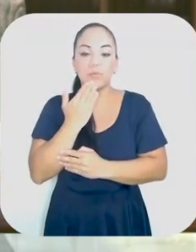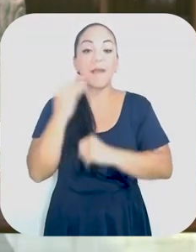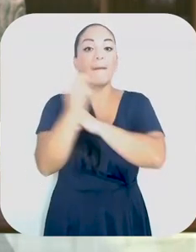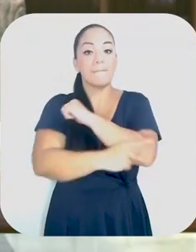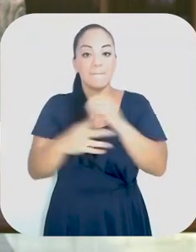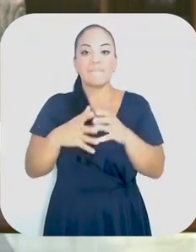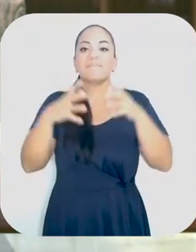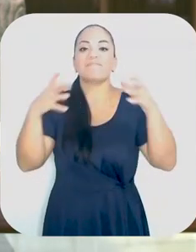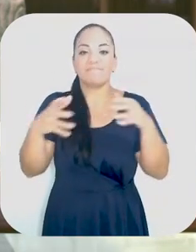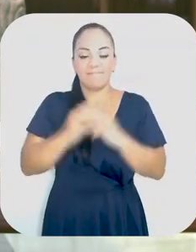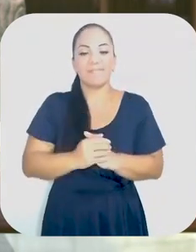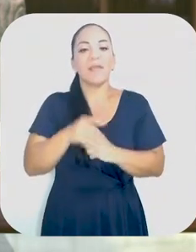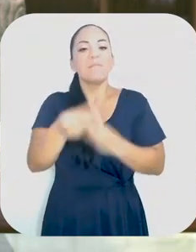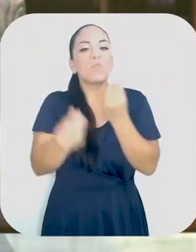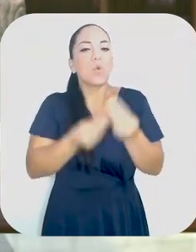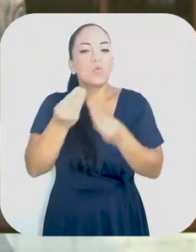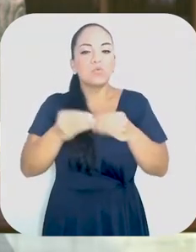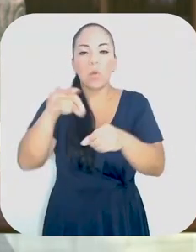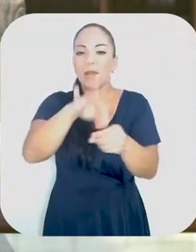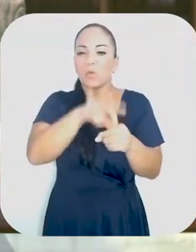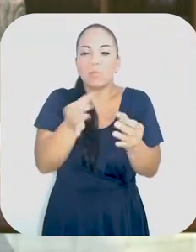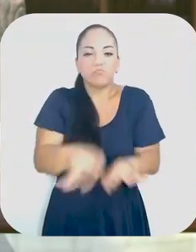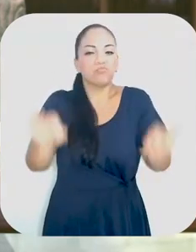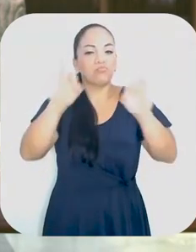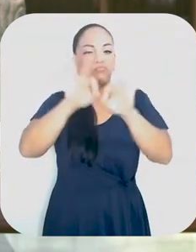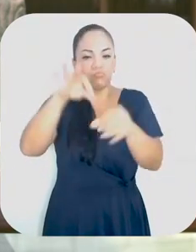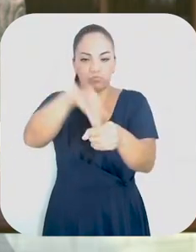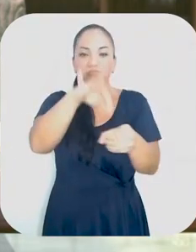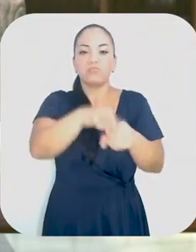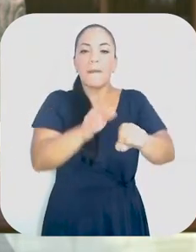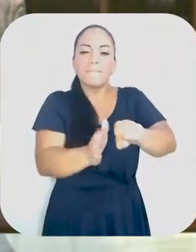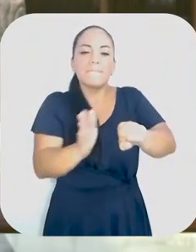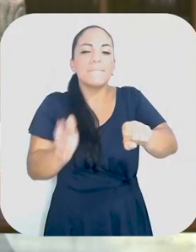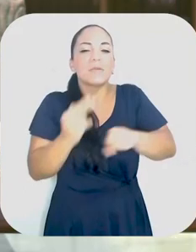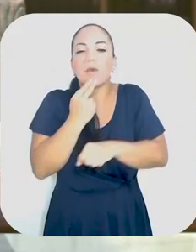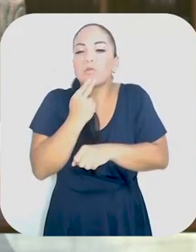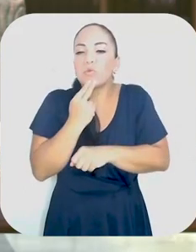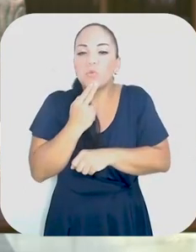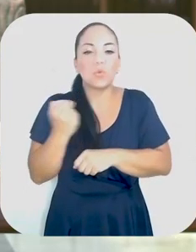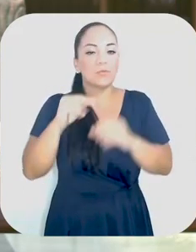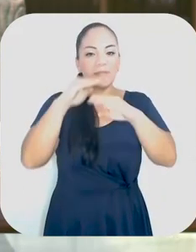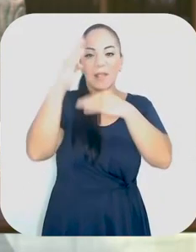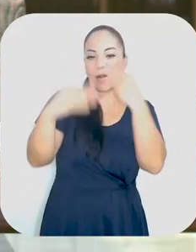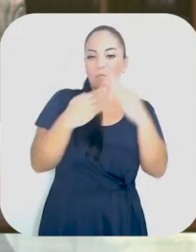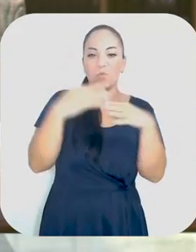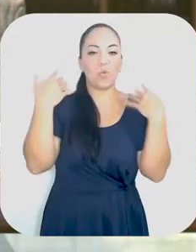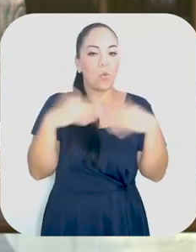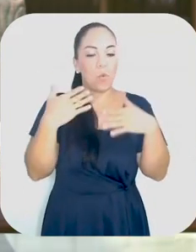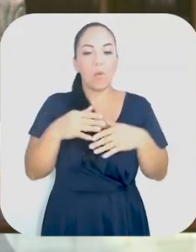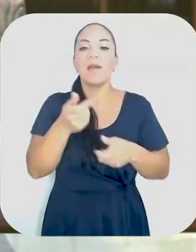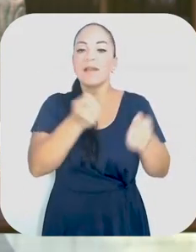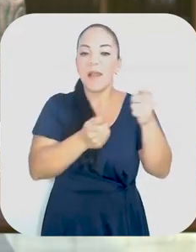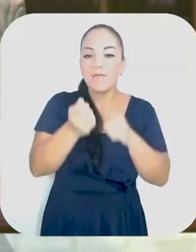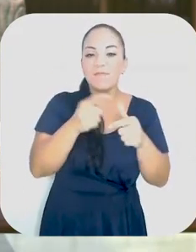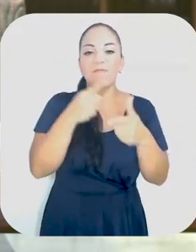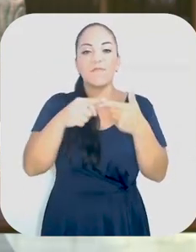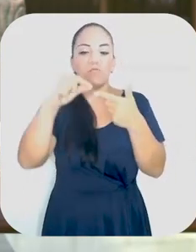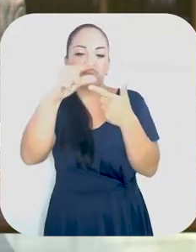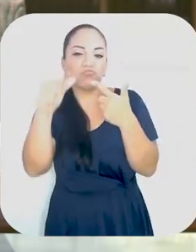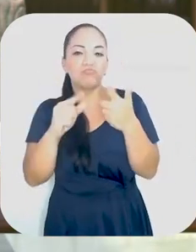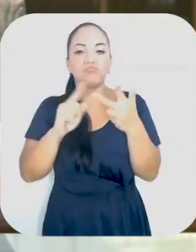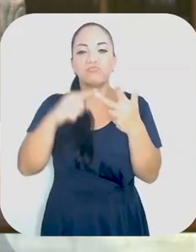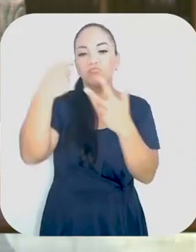país, que cuenta con una importante producción agrícola, donde se siembra y cosecha la piña más dulce del mundo, así como el café,